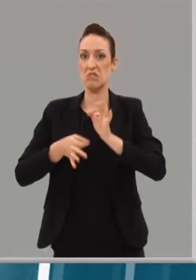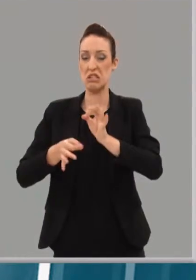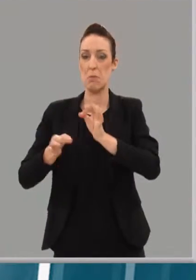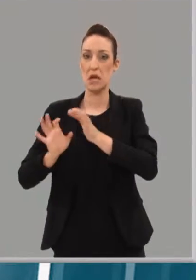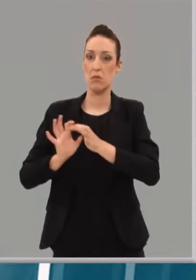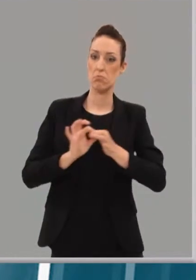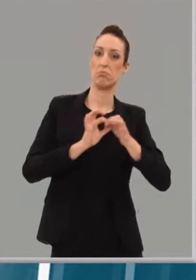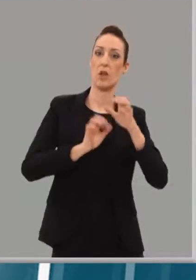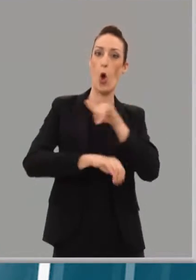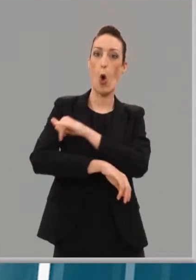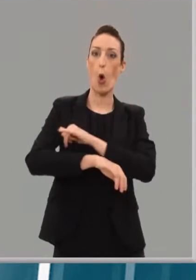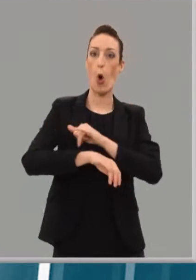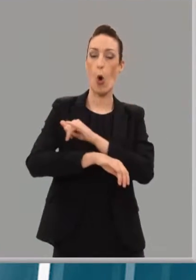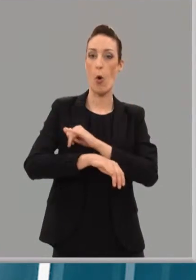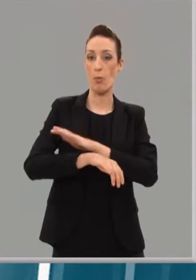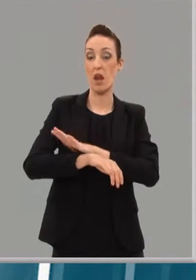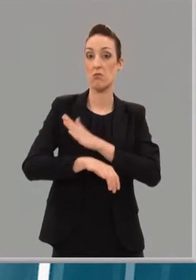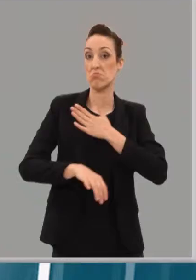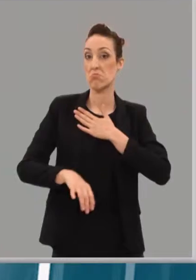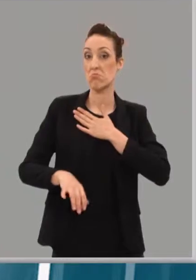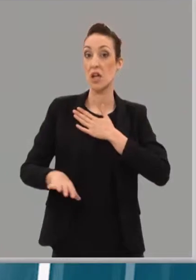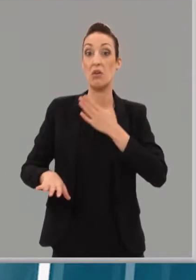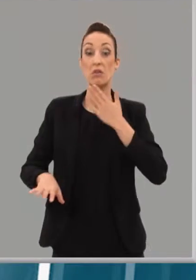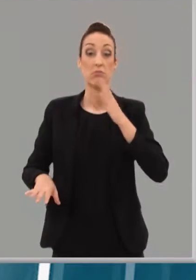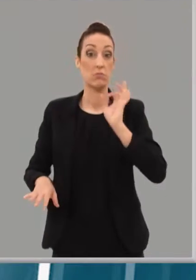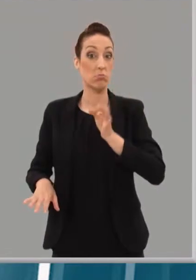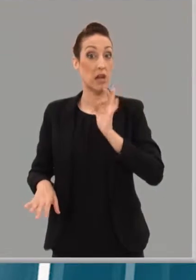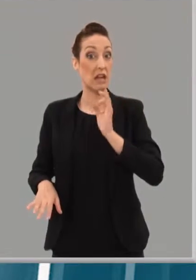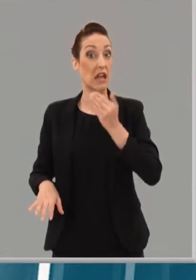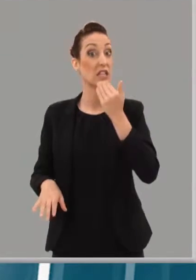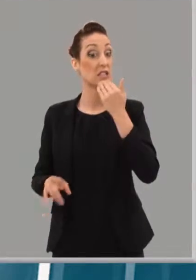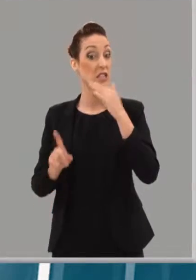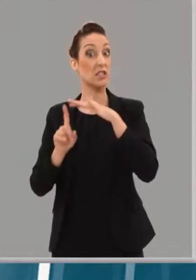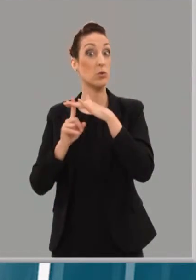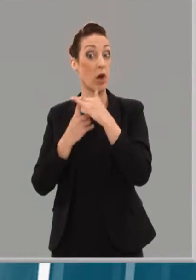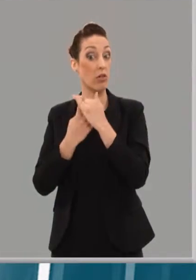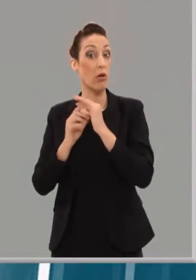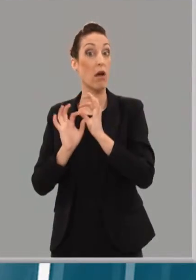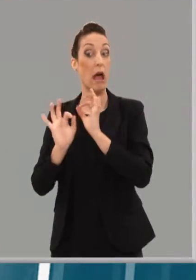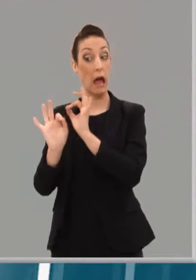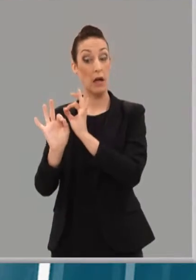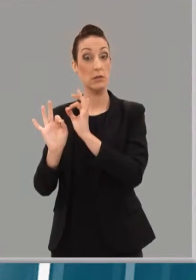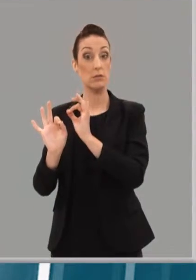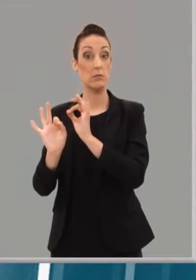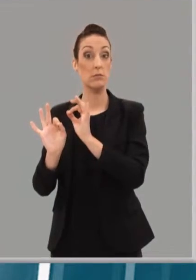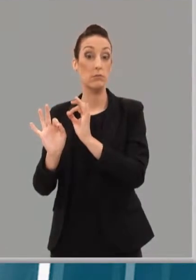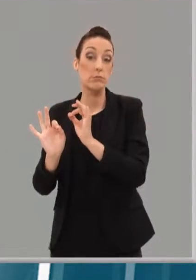que si las circunstancias lo exigen, pues tomaremos otros derroteros.